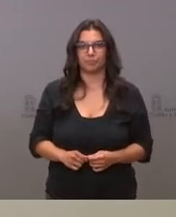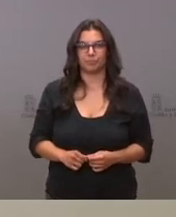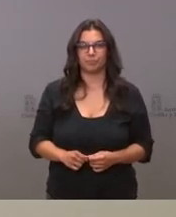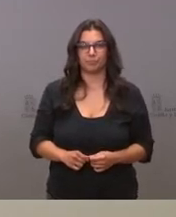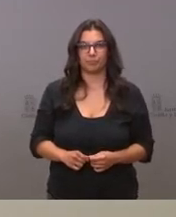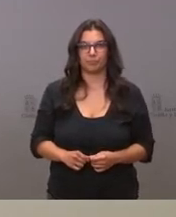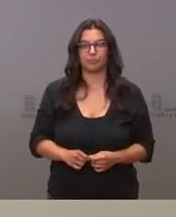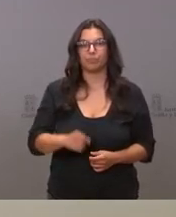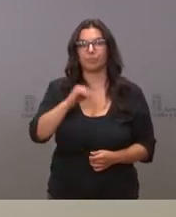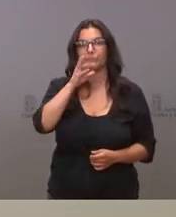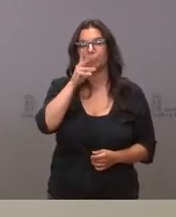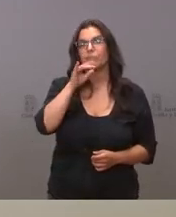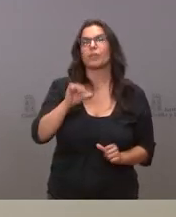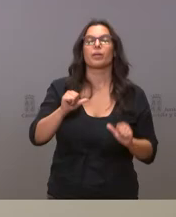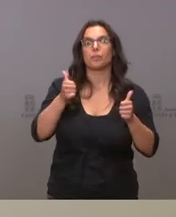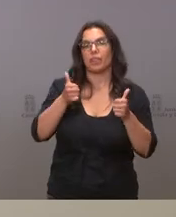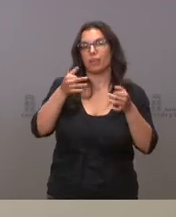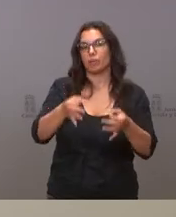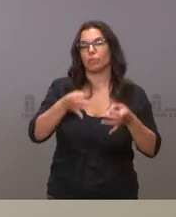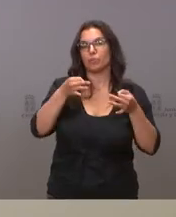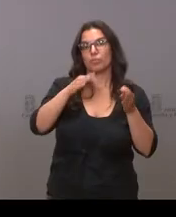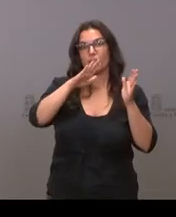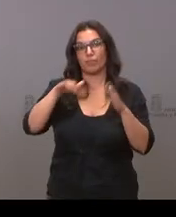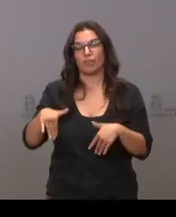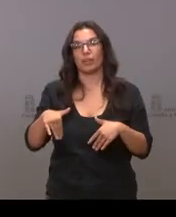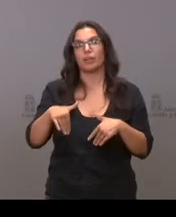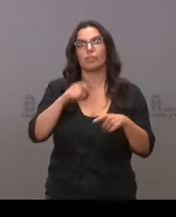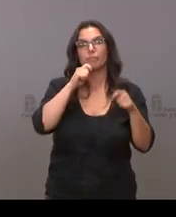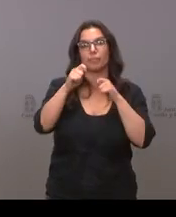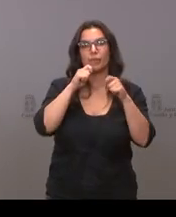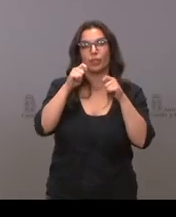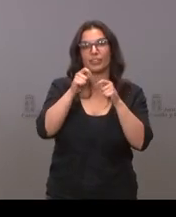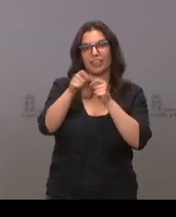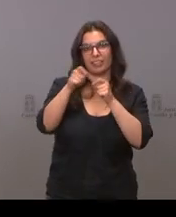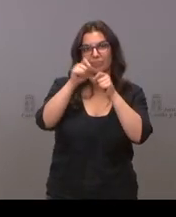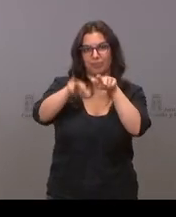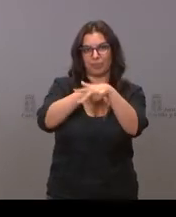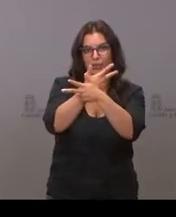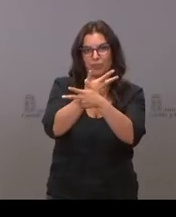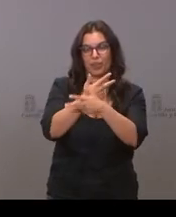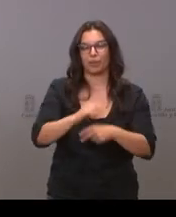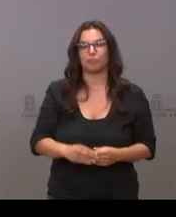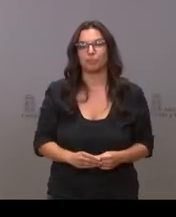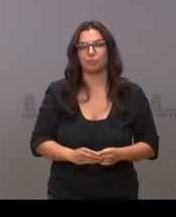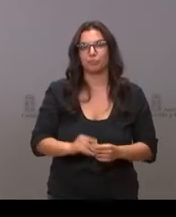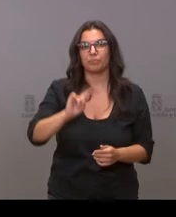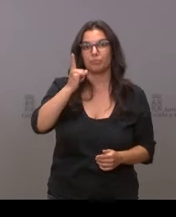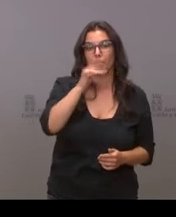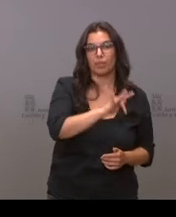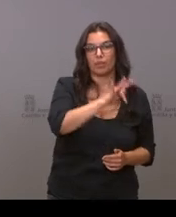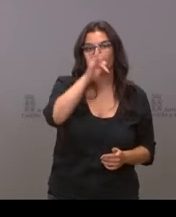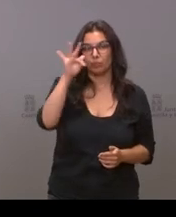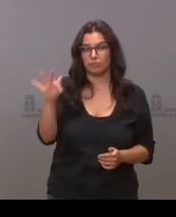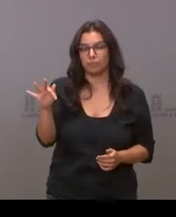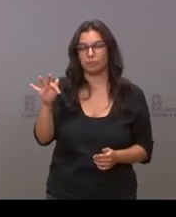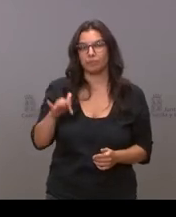vamos a abrir un capítulo como siempre con los informadores que nos siguen por videoconferencia y el primero en intervenir va